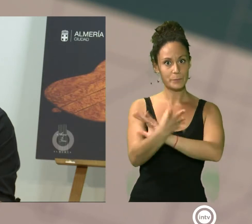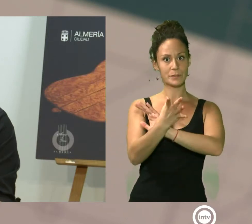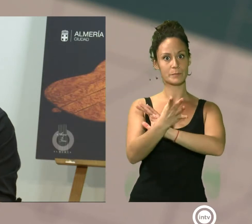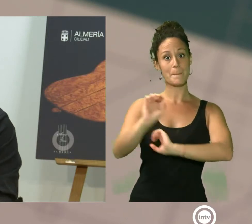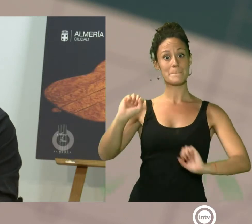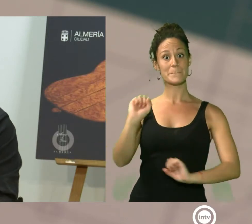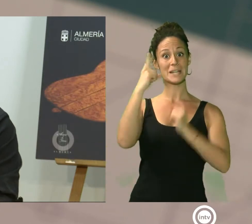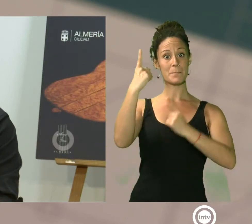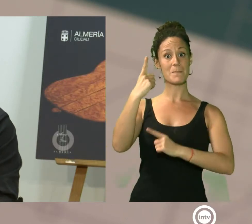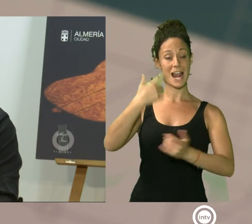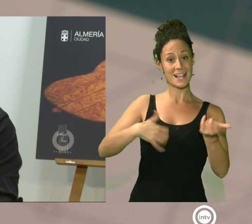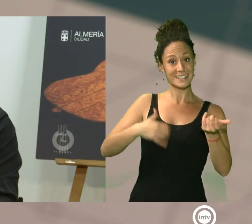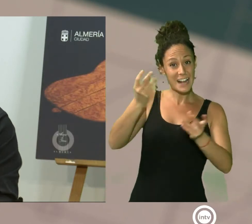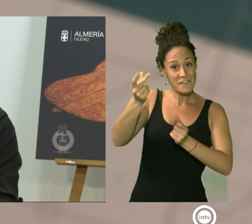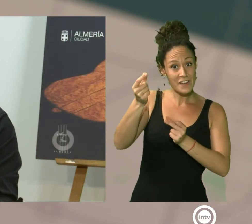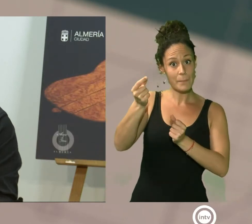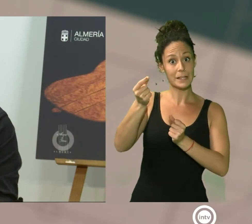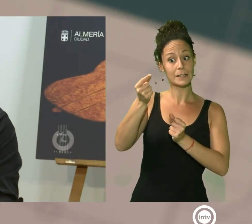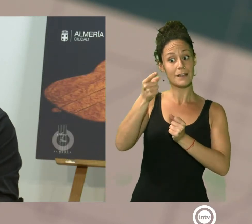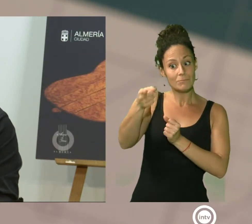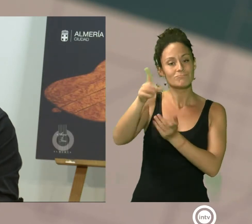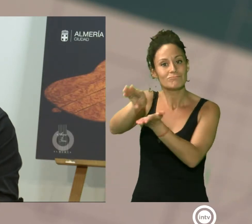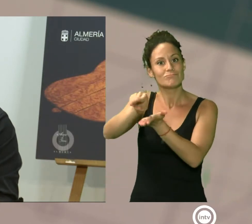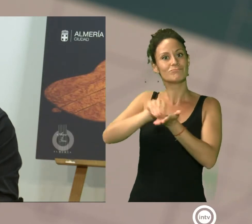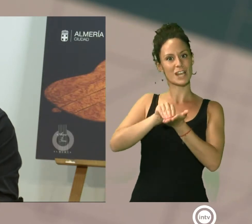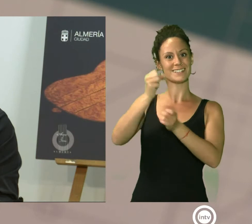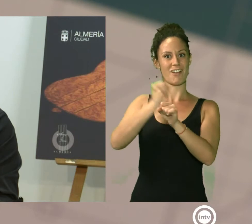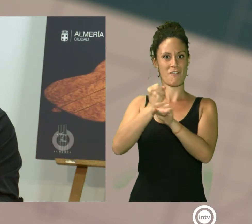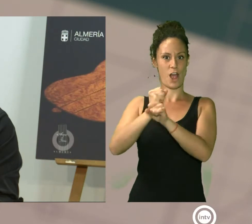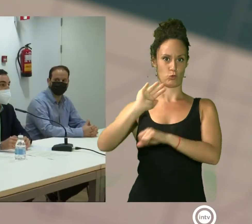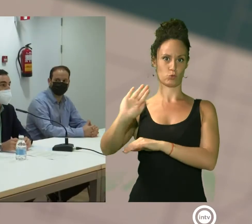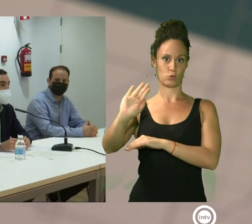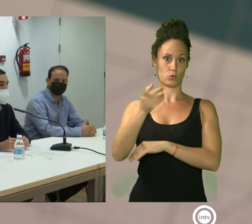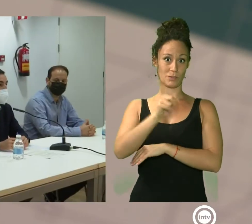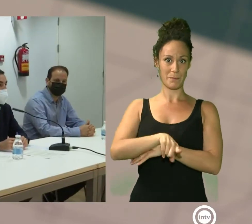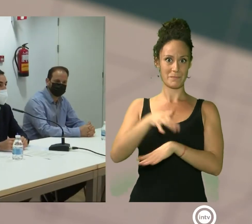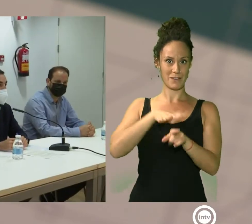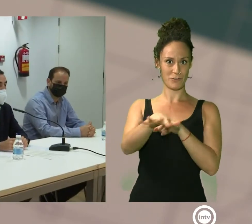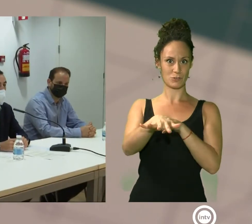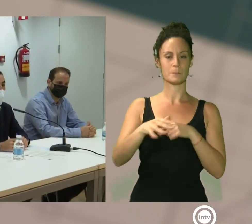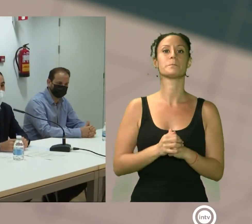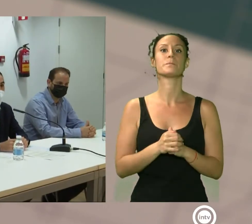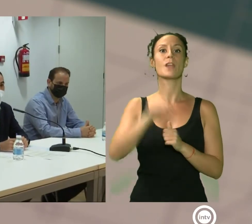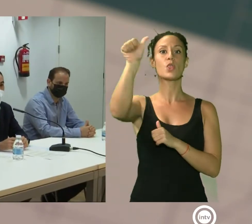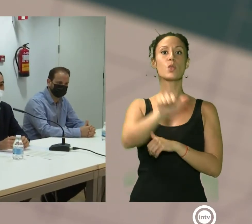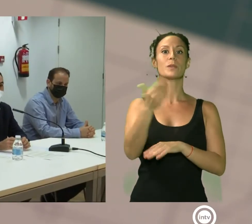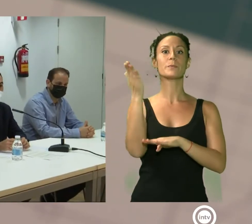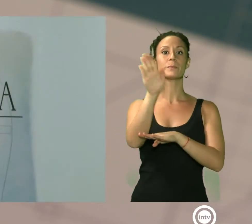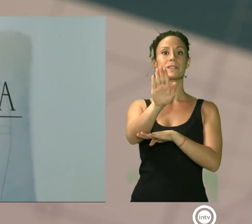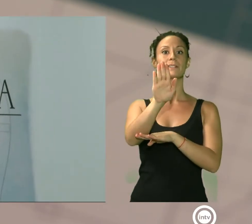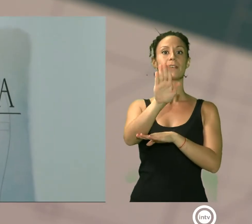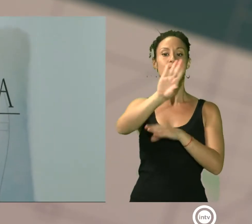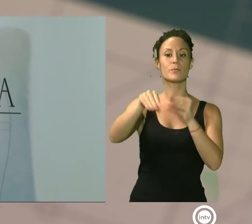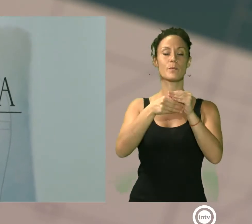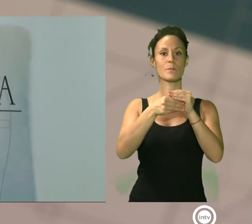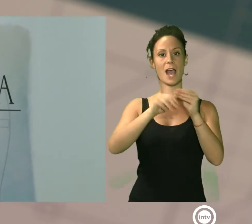beben de lo que hizo Antonio de Torres, del trabajo de Antonio de Torres, ¿no? La presentación de este documental se complementará con